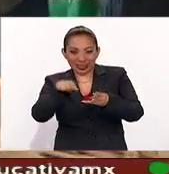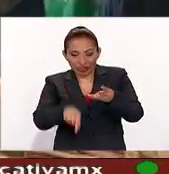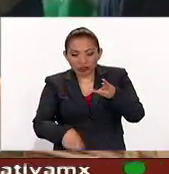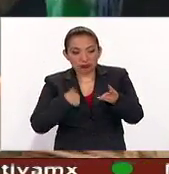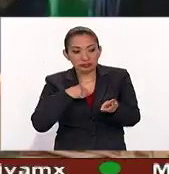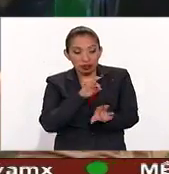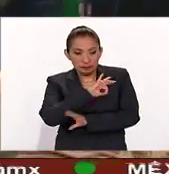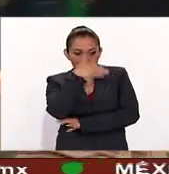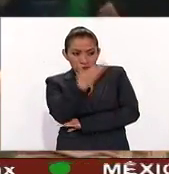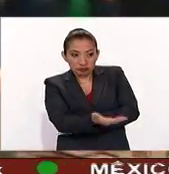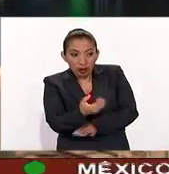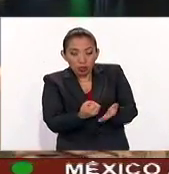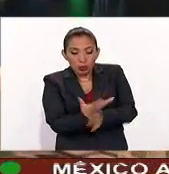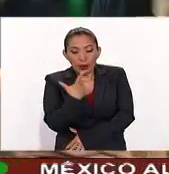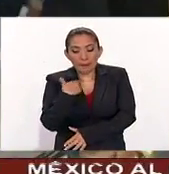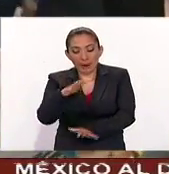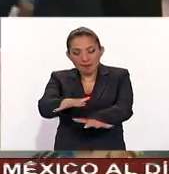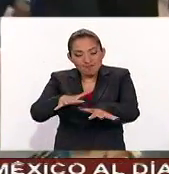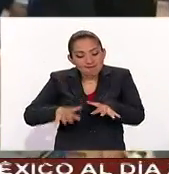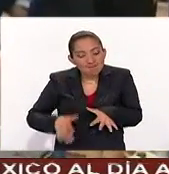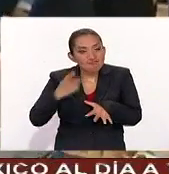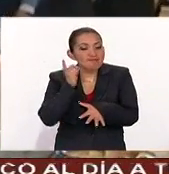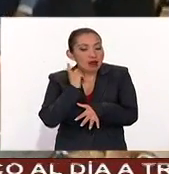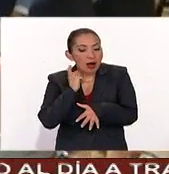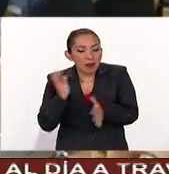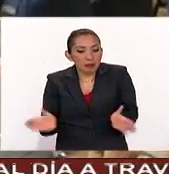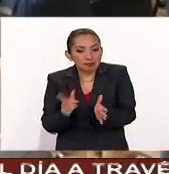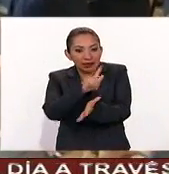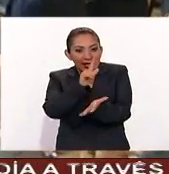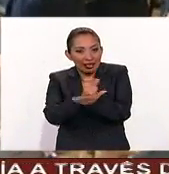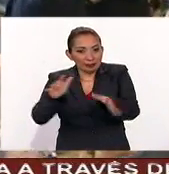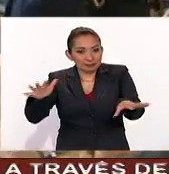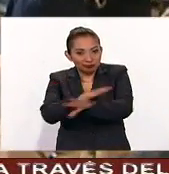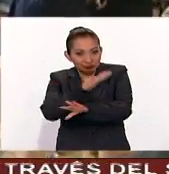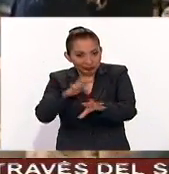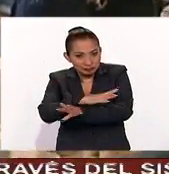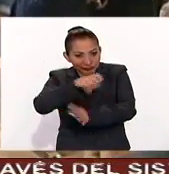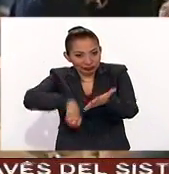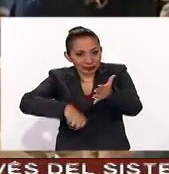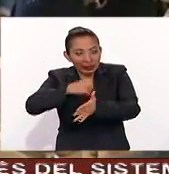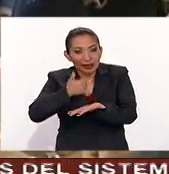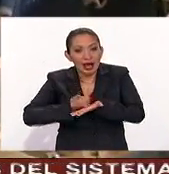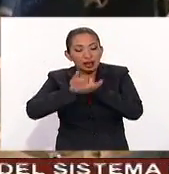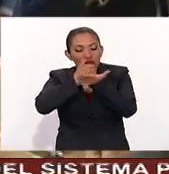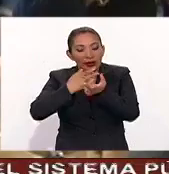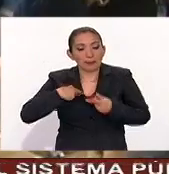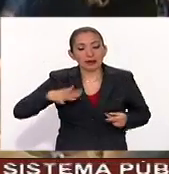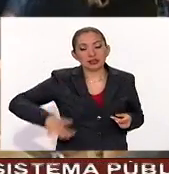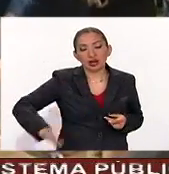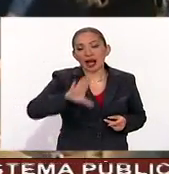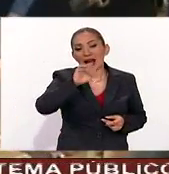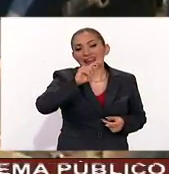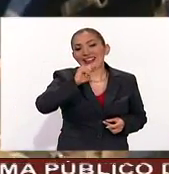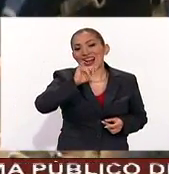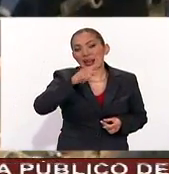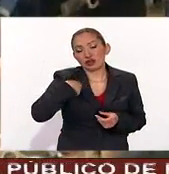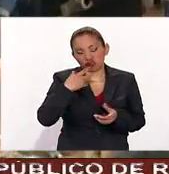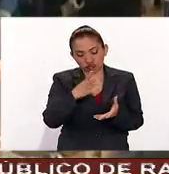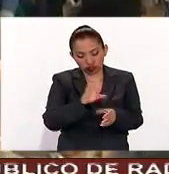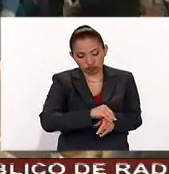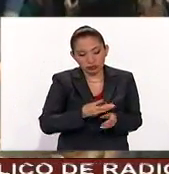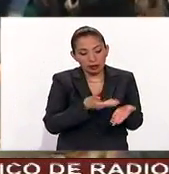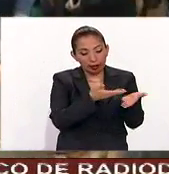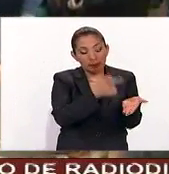solicitar que la nueva legislatura impulse una reforma constitucional que permita a los ciudadanos catalanes un referéndum